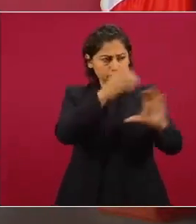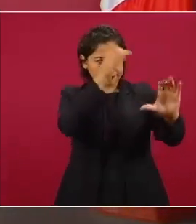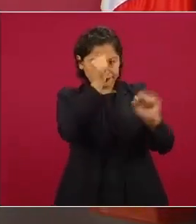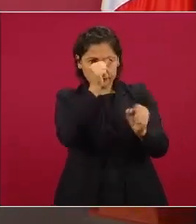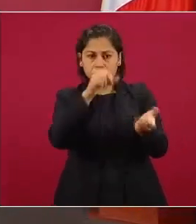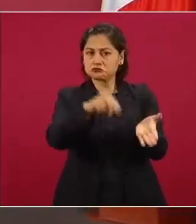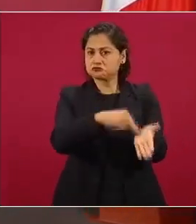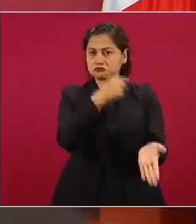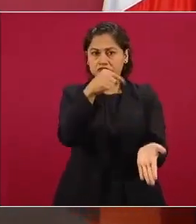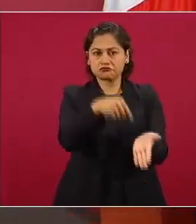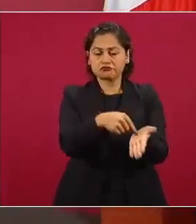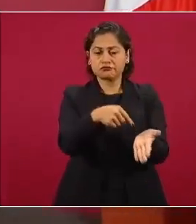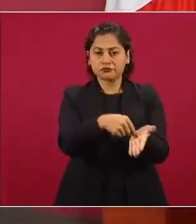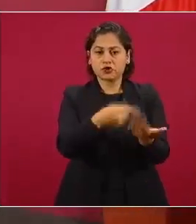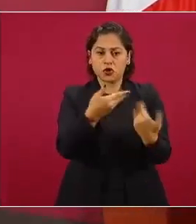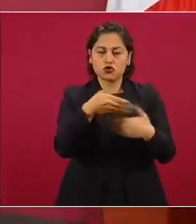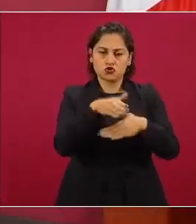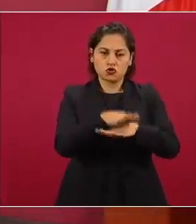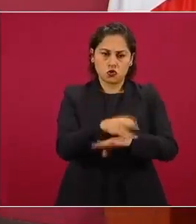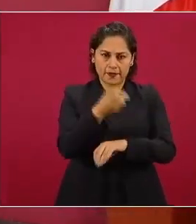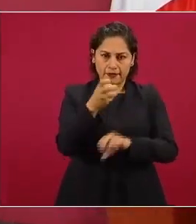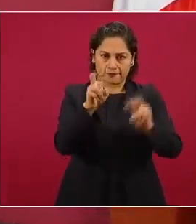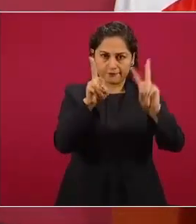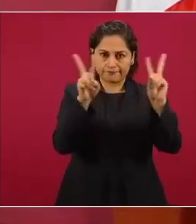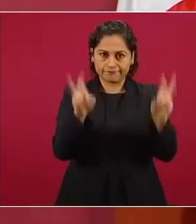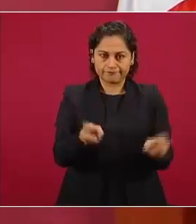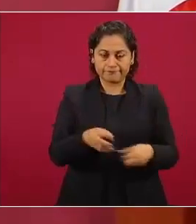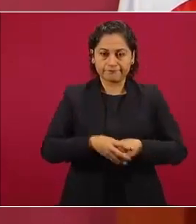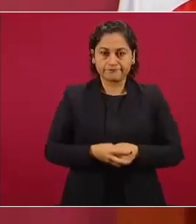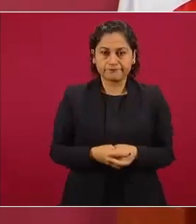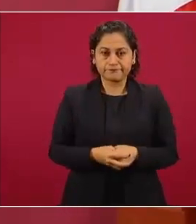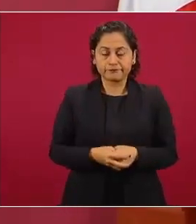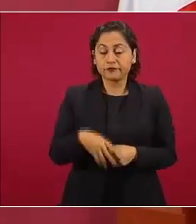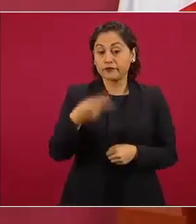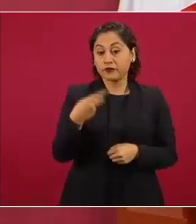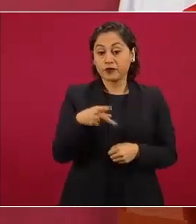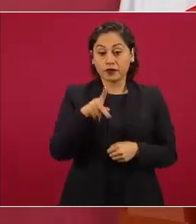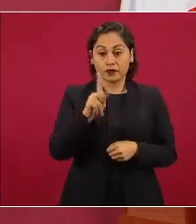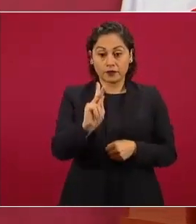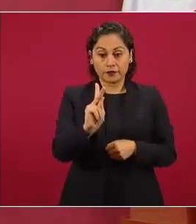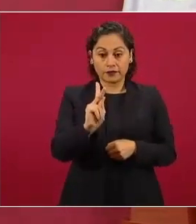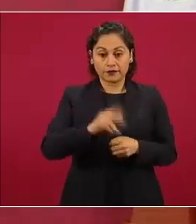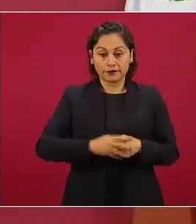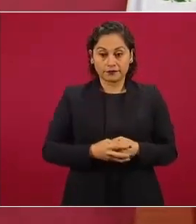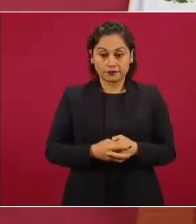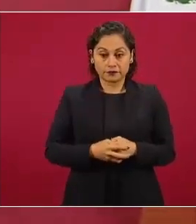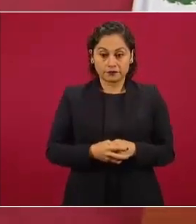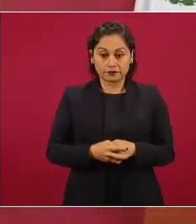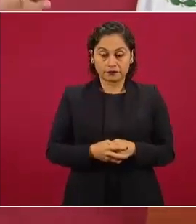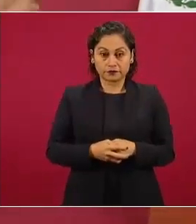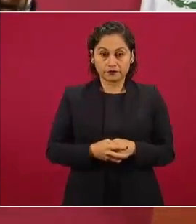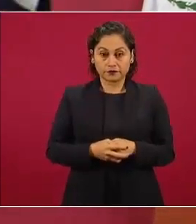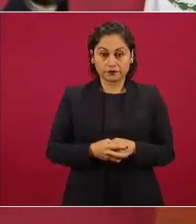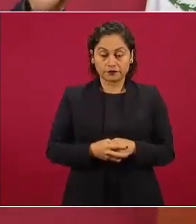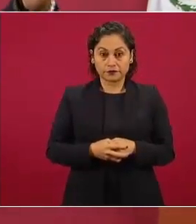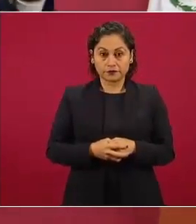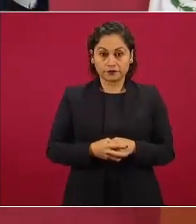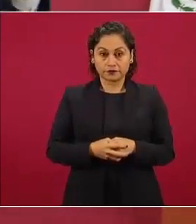en esta materia pero no